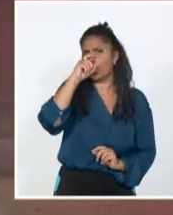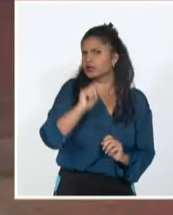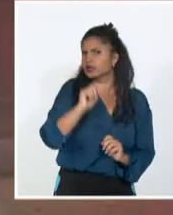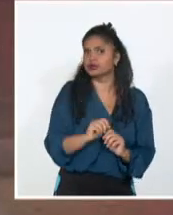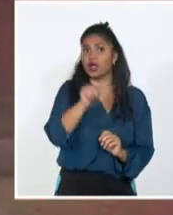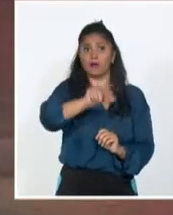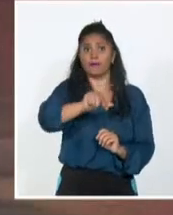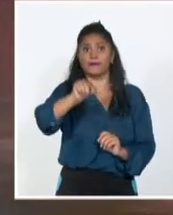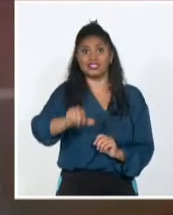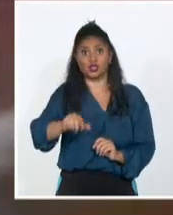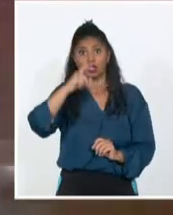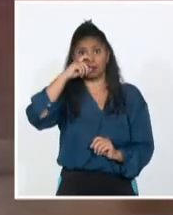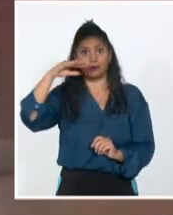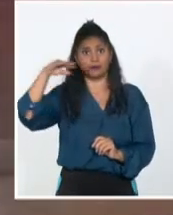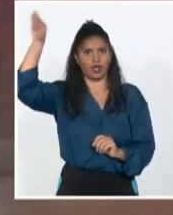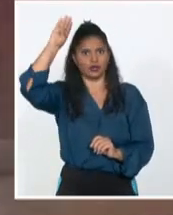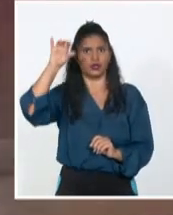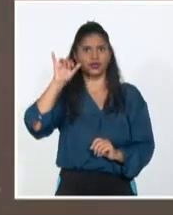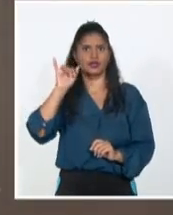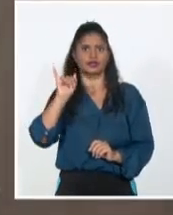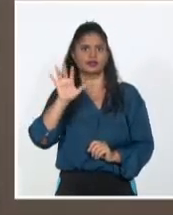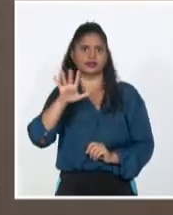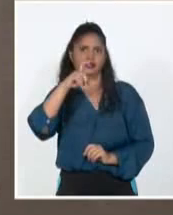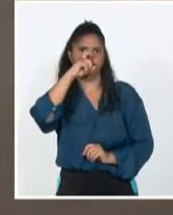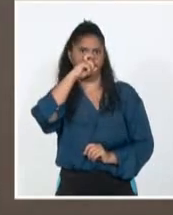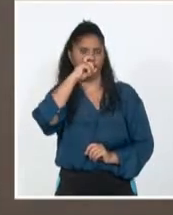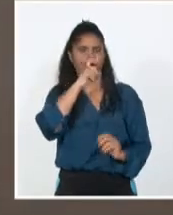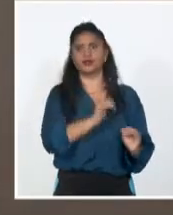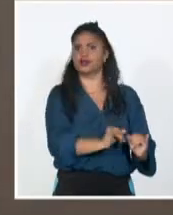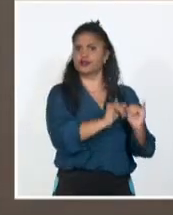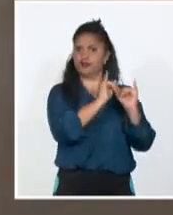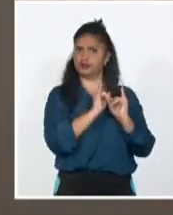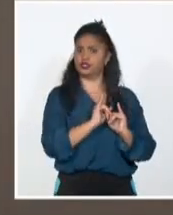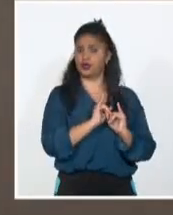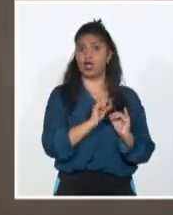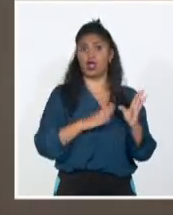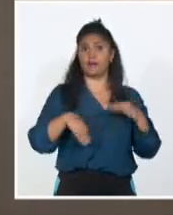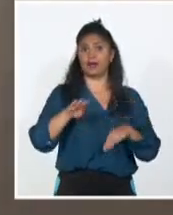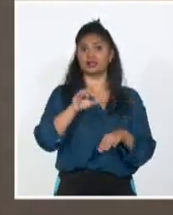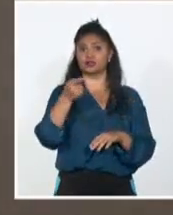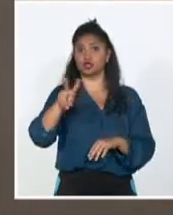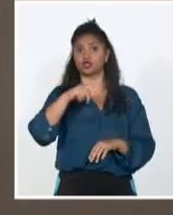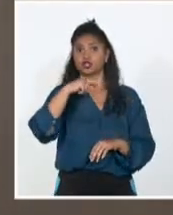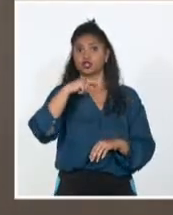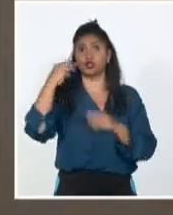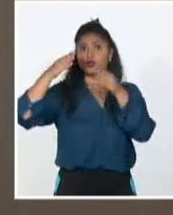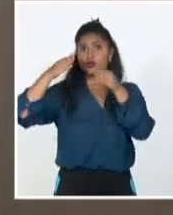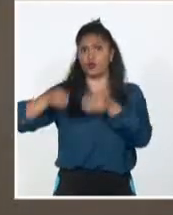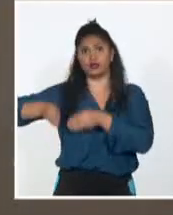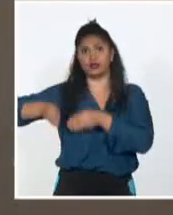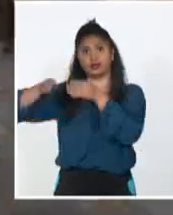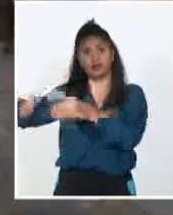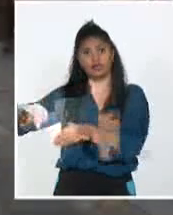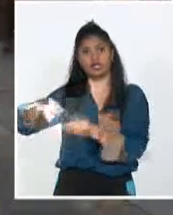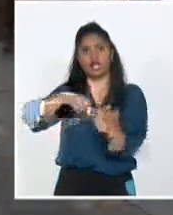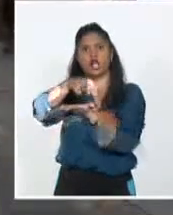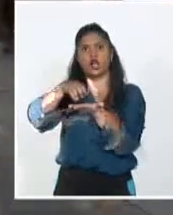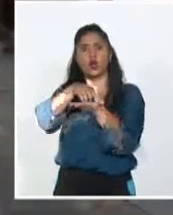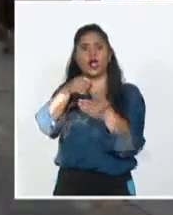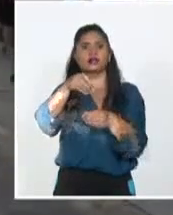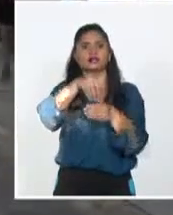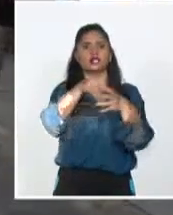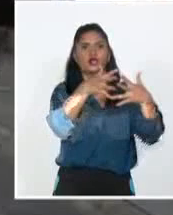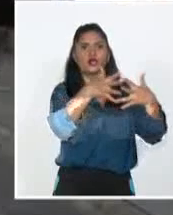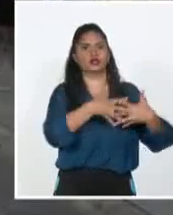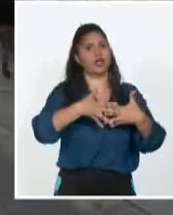65 años. Las fuentes dan cuenta asimismo de más de una docena de muertes, pero esta vez en regiones del sur de Estados Unidos,